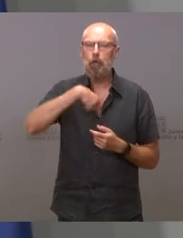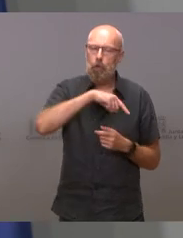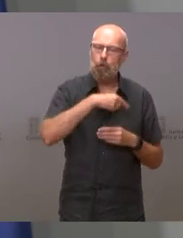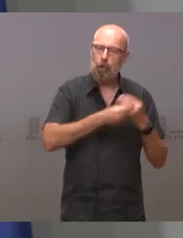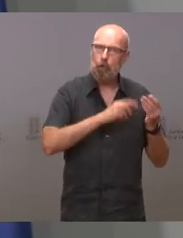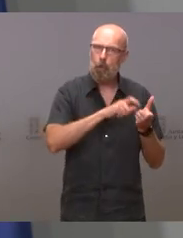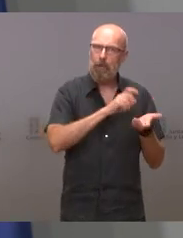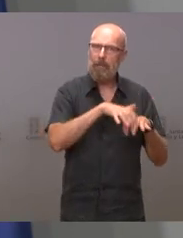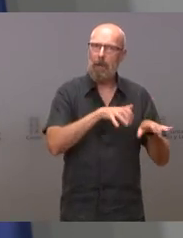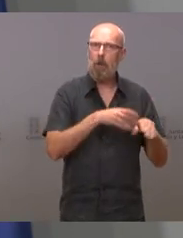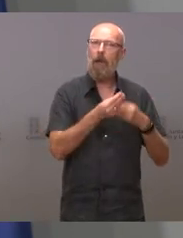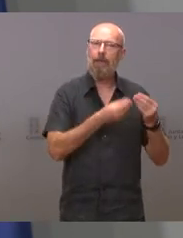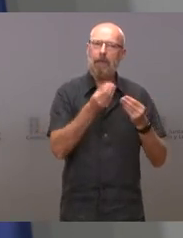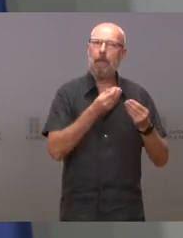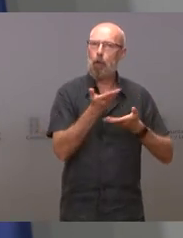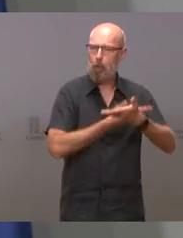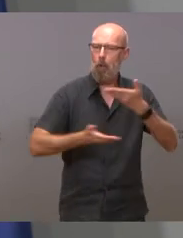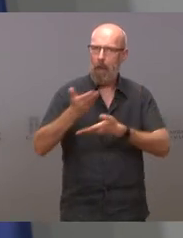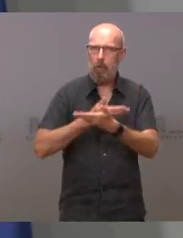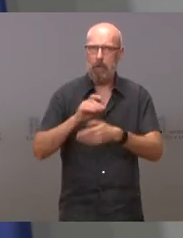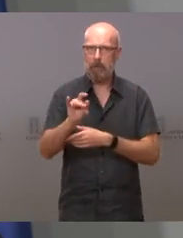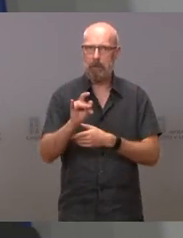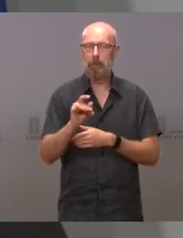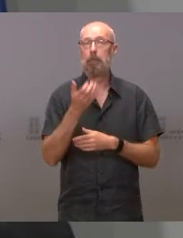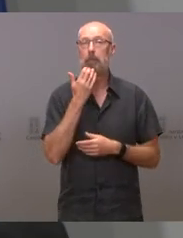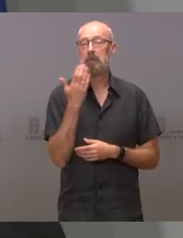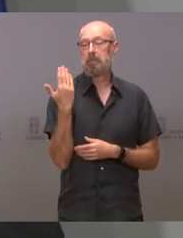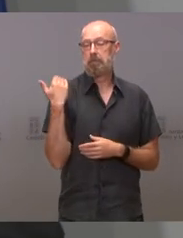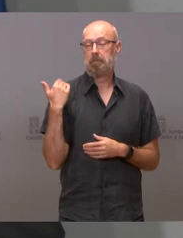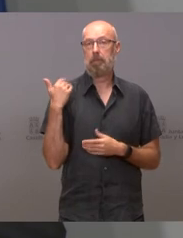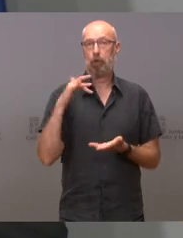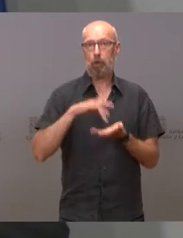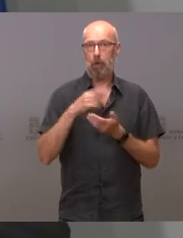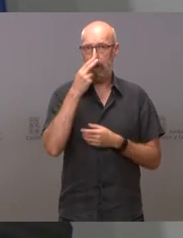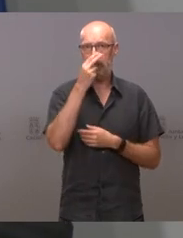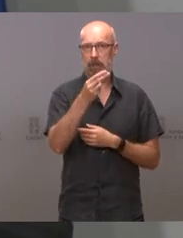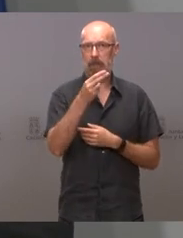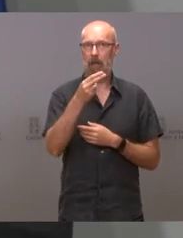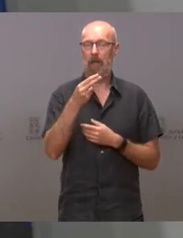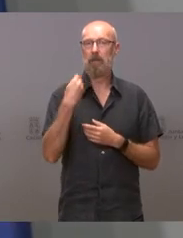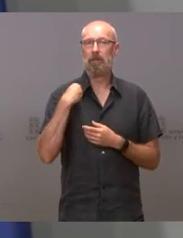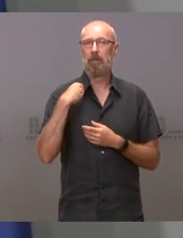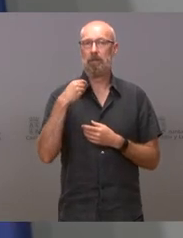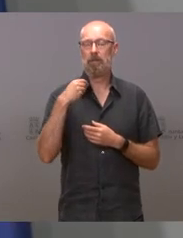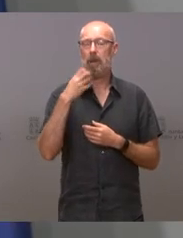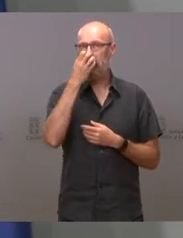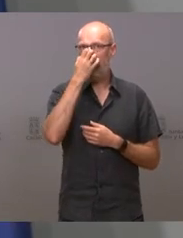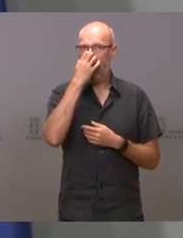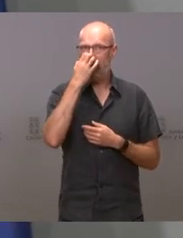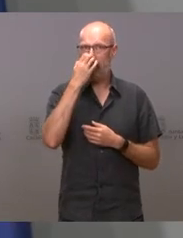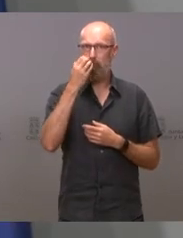con esto. Ayer estuvimos visitando el pozo en Medina del Campo